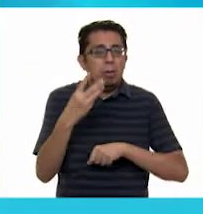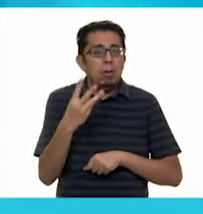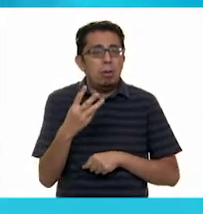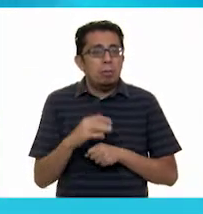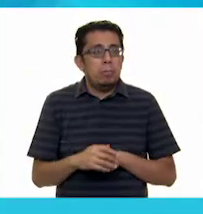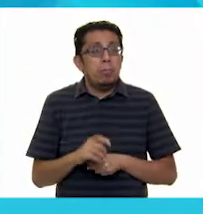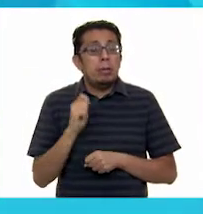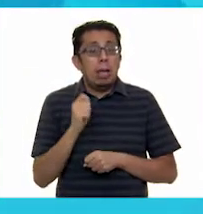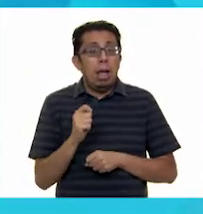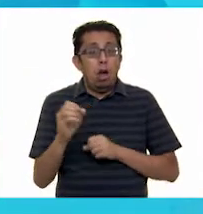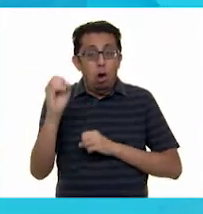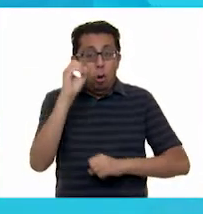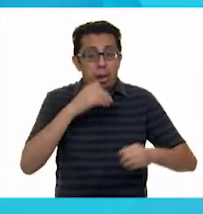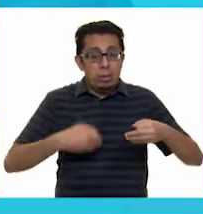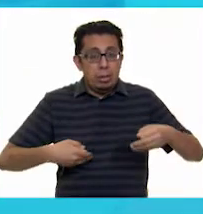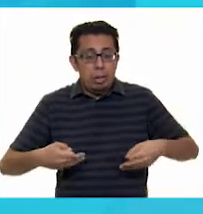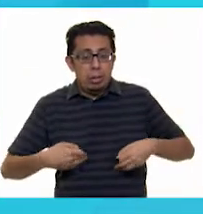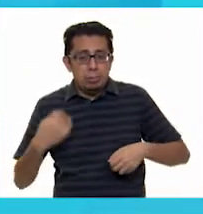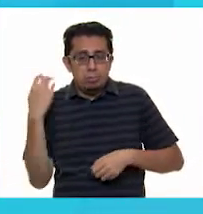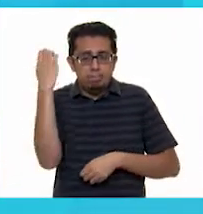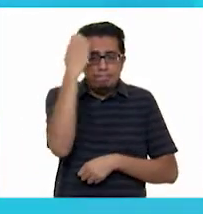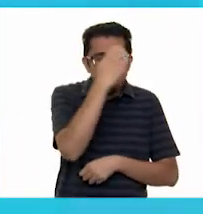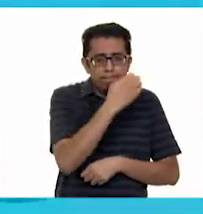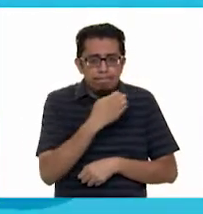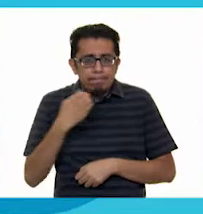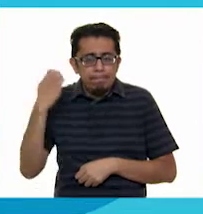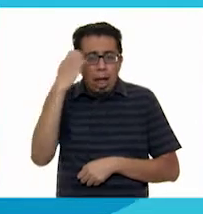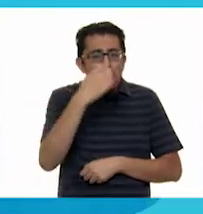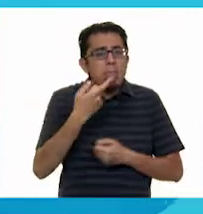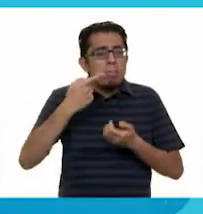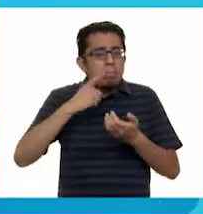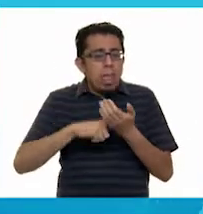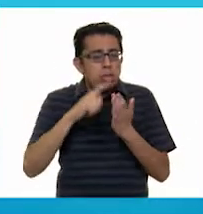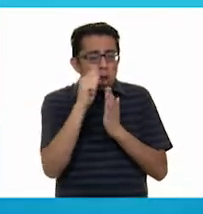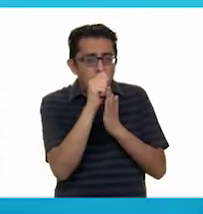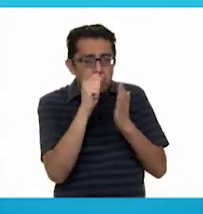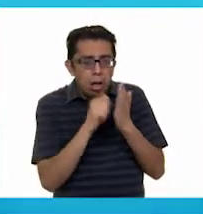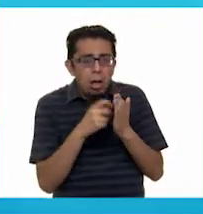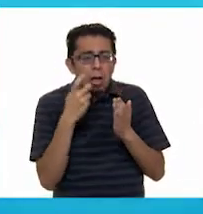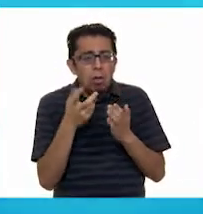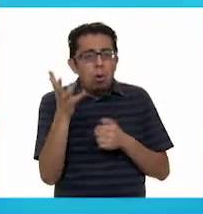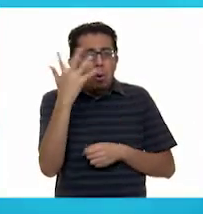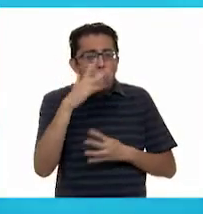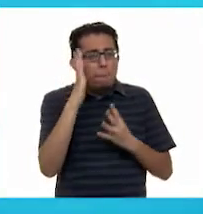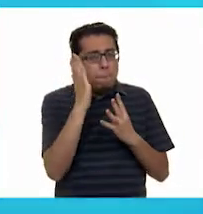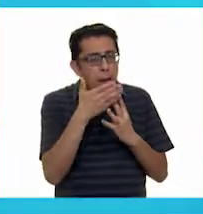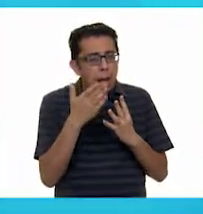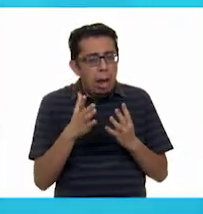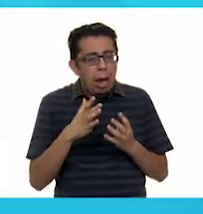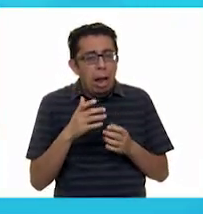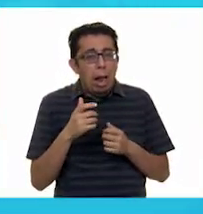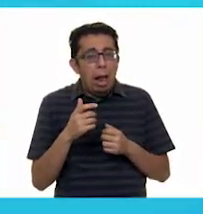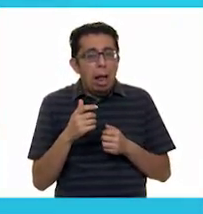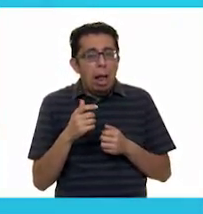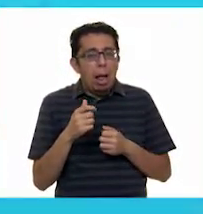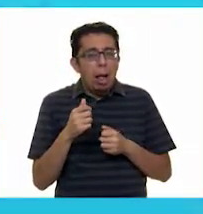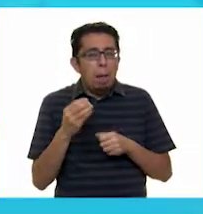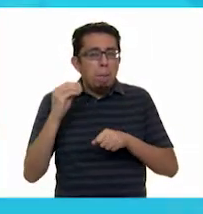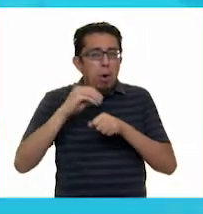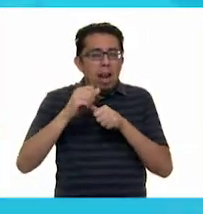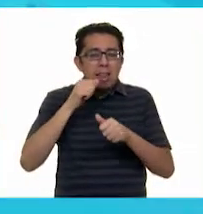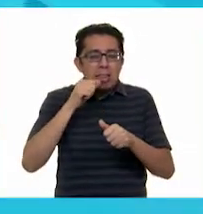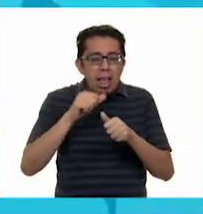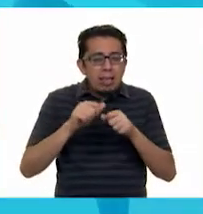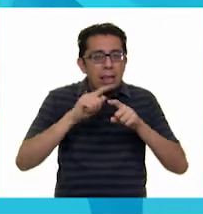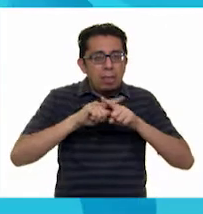Analizamos obras de teatro. Busca dentro del texto las partes que están escritas con una letra diferente. Fíjate